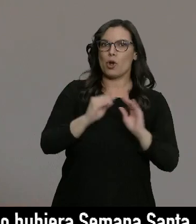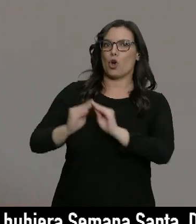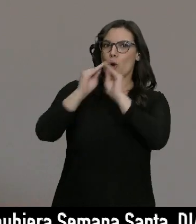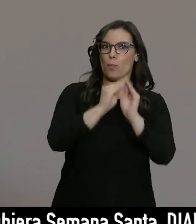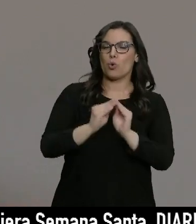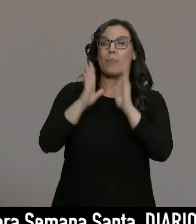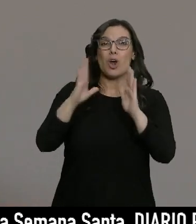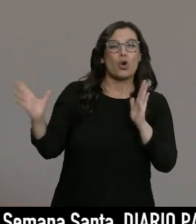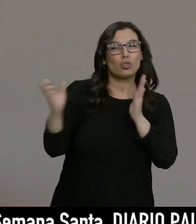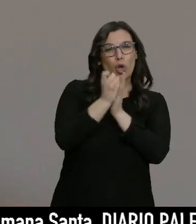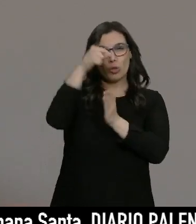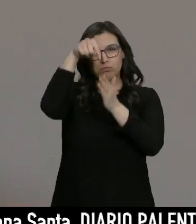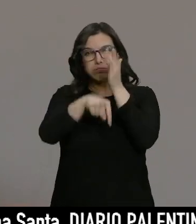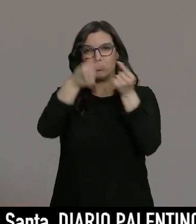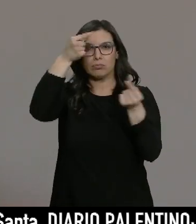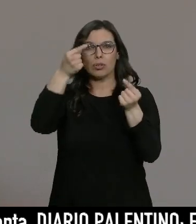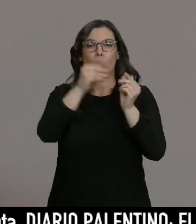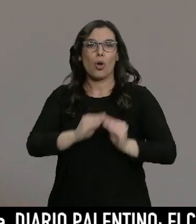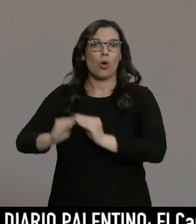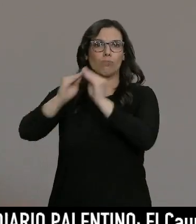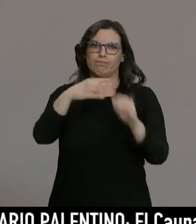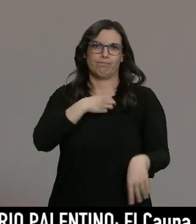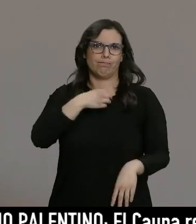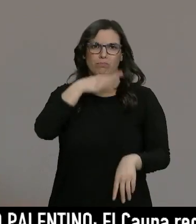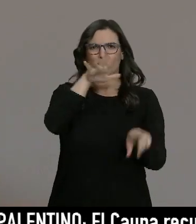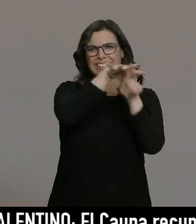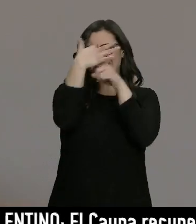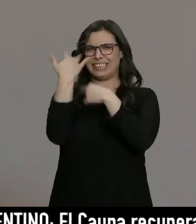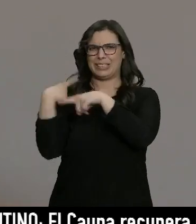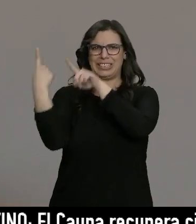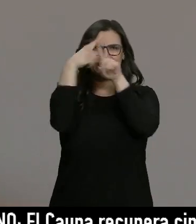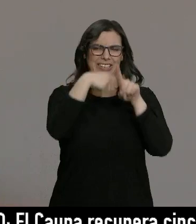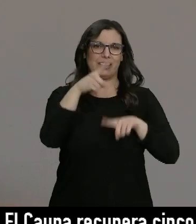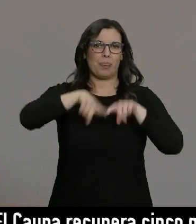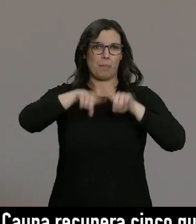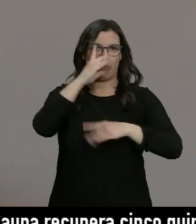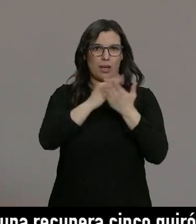comunes porque las situaciones son muy diferentes en las diferentes comunidades autónomas.